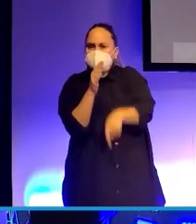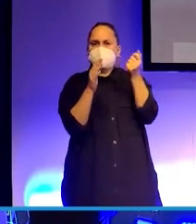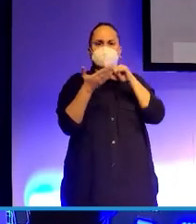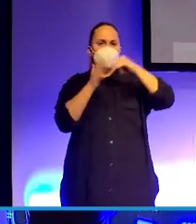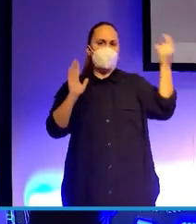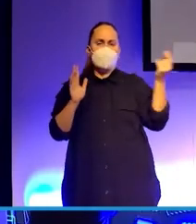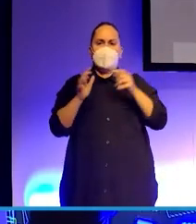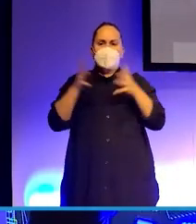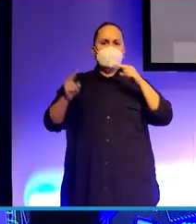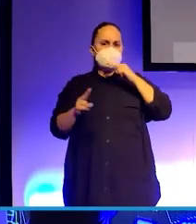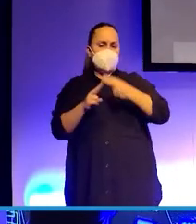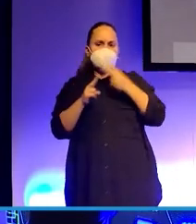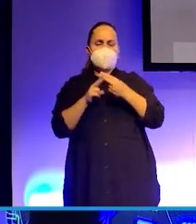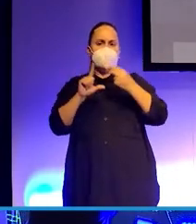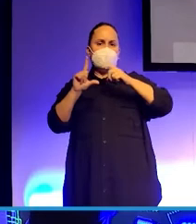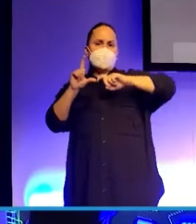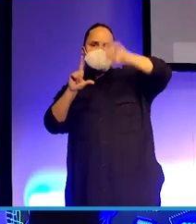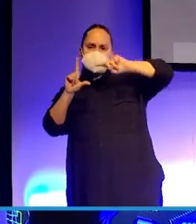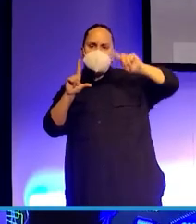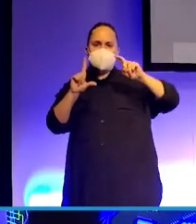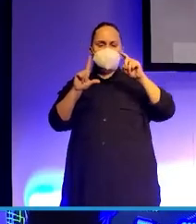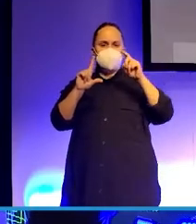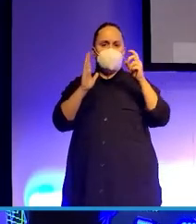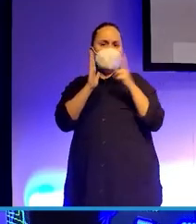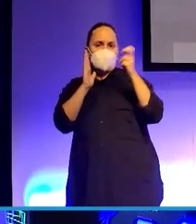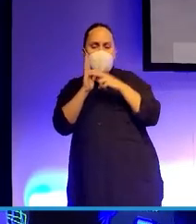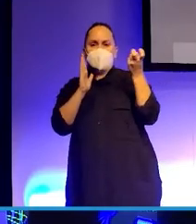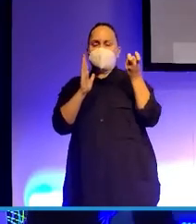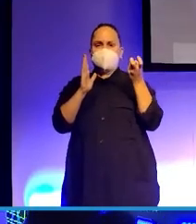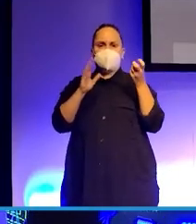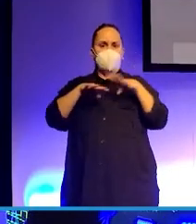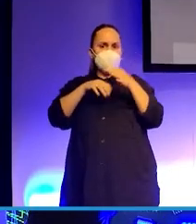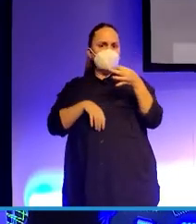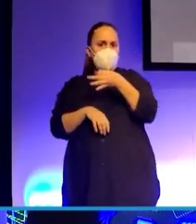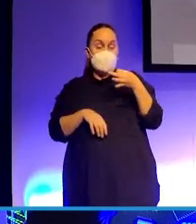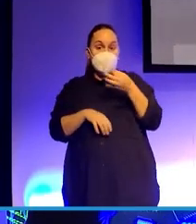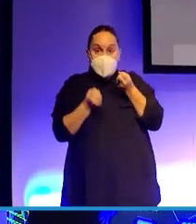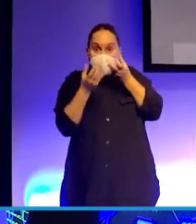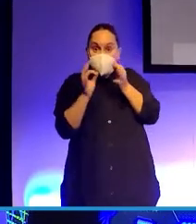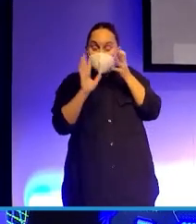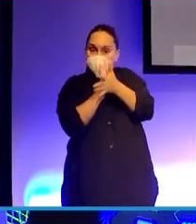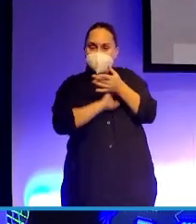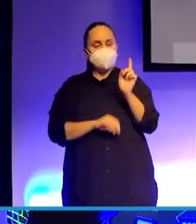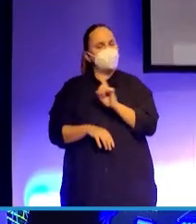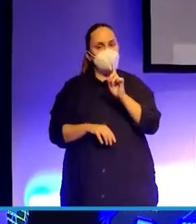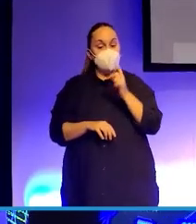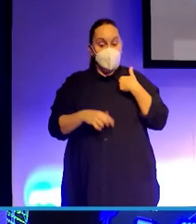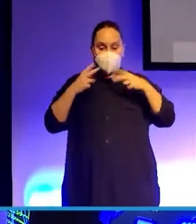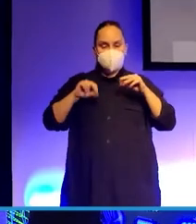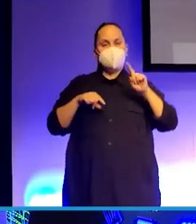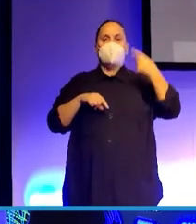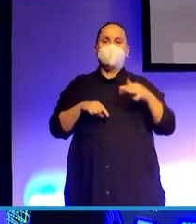Data, algoritmos, criptomonedas y tengo una mala noticia. No va a ser esta charla, sino las tres que vienen después de mí.